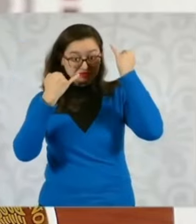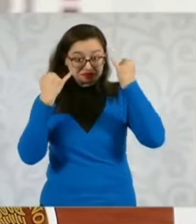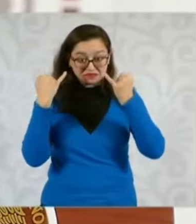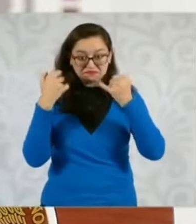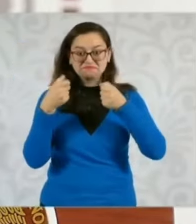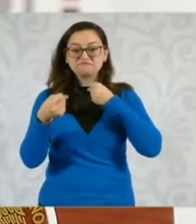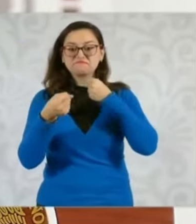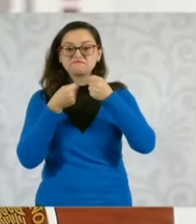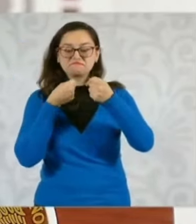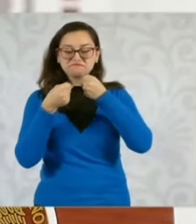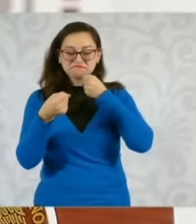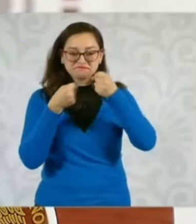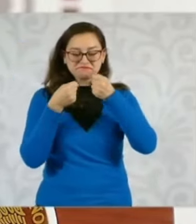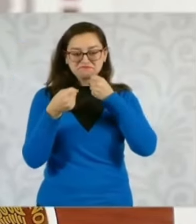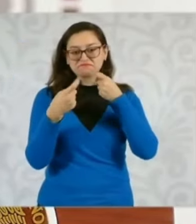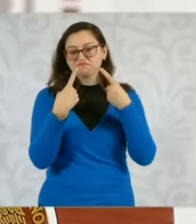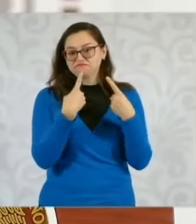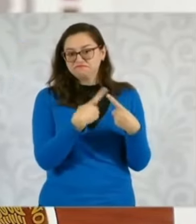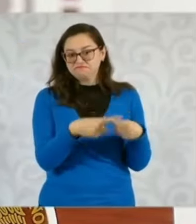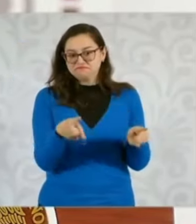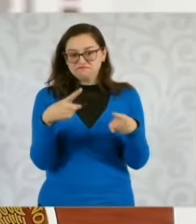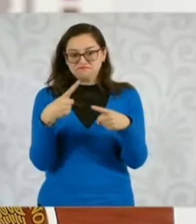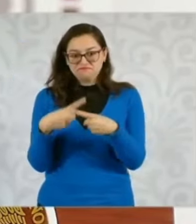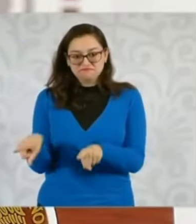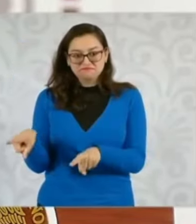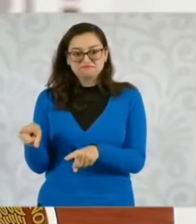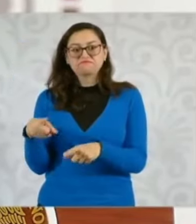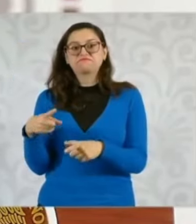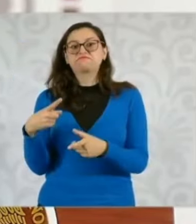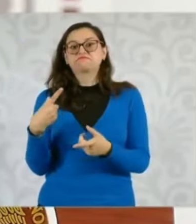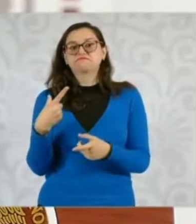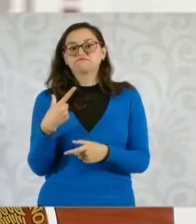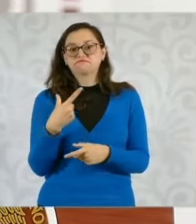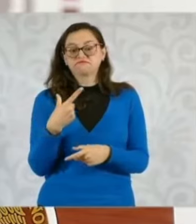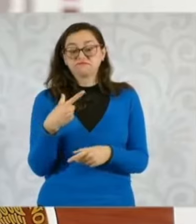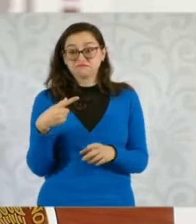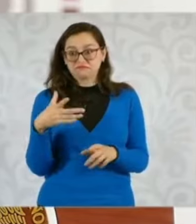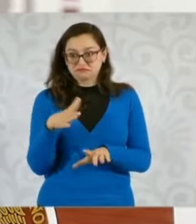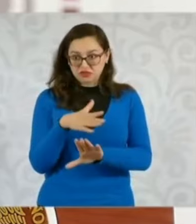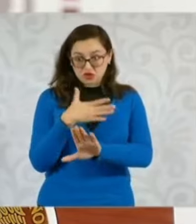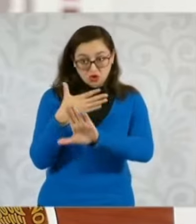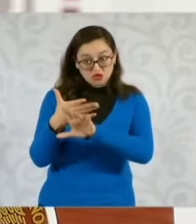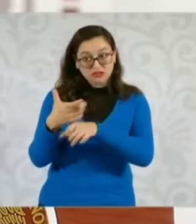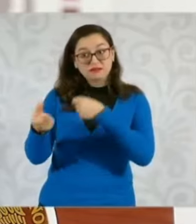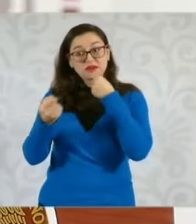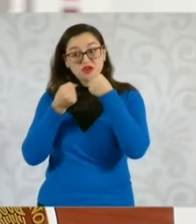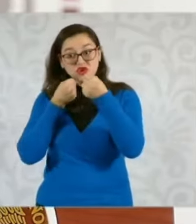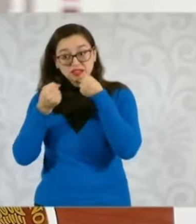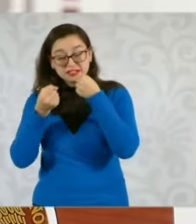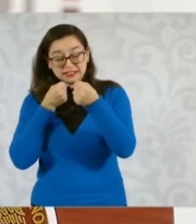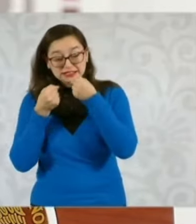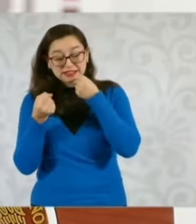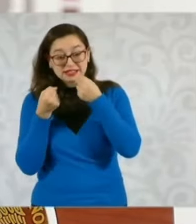periodistas en aquel entonces, las amenazas de García Luna contra estos periodistas,